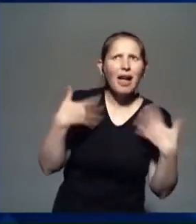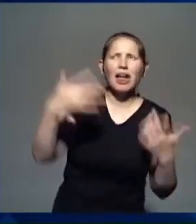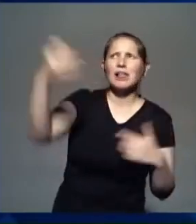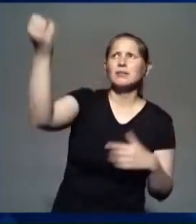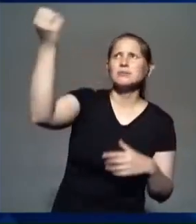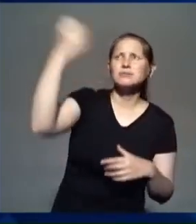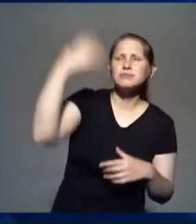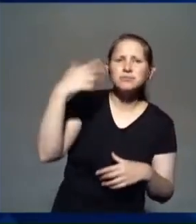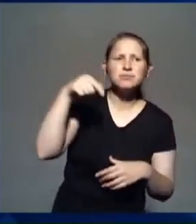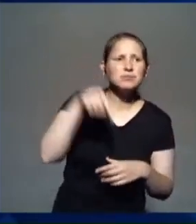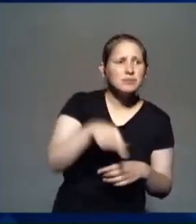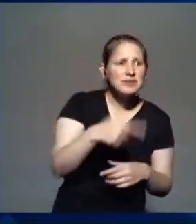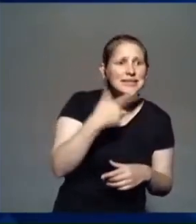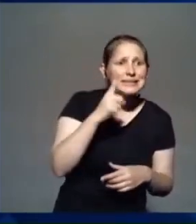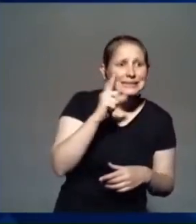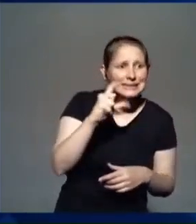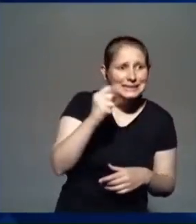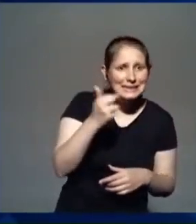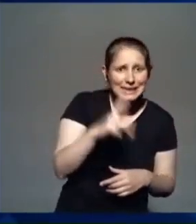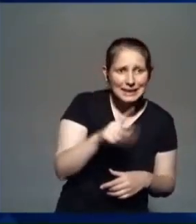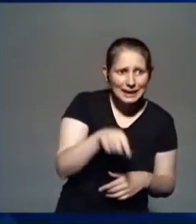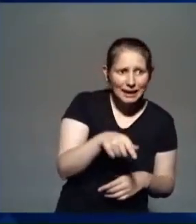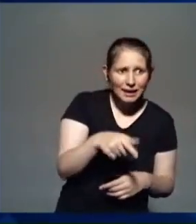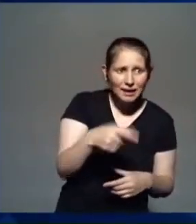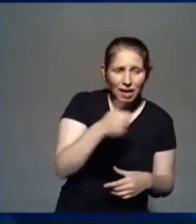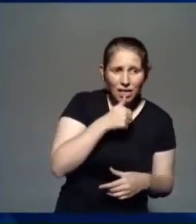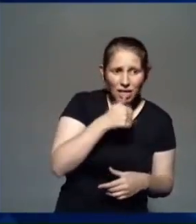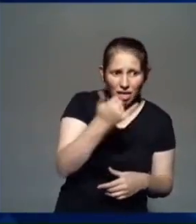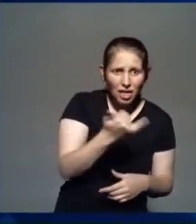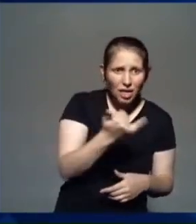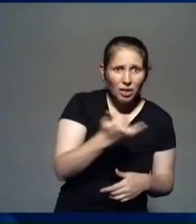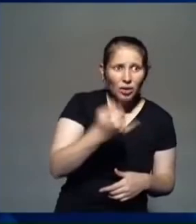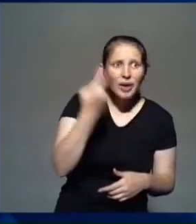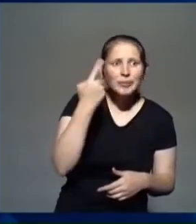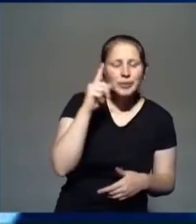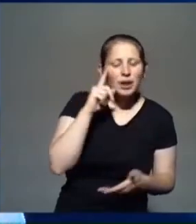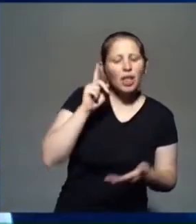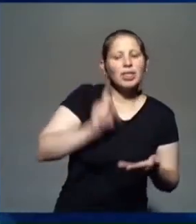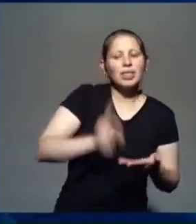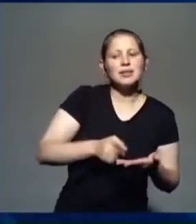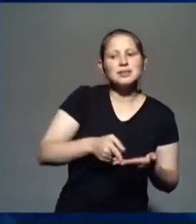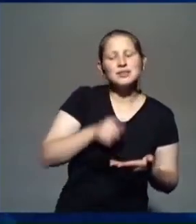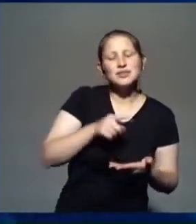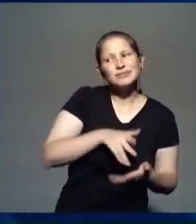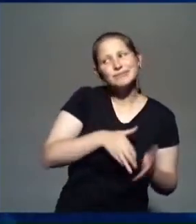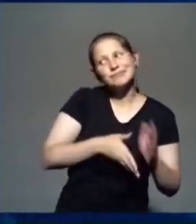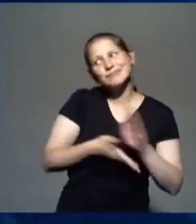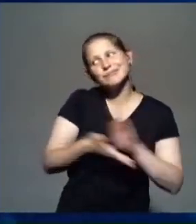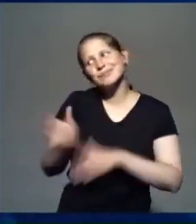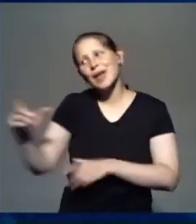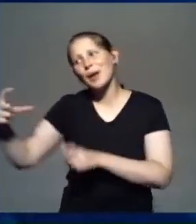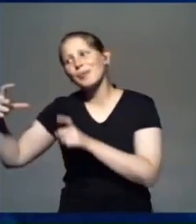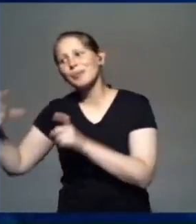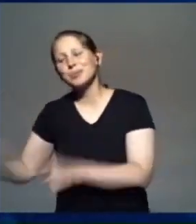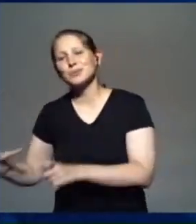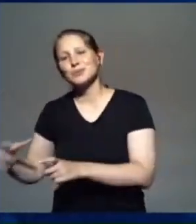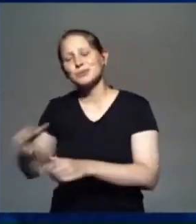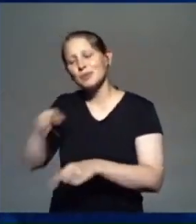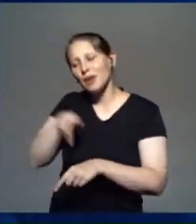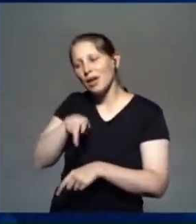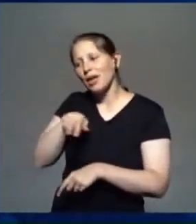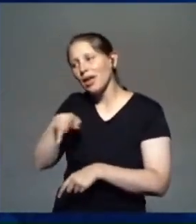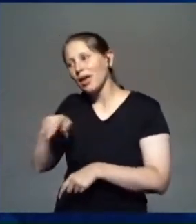donde no quiere que nadie la vea porque todos la señalaban. Es una